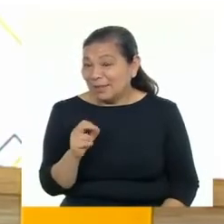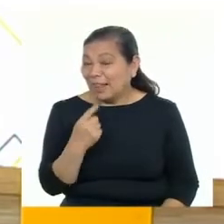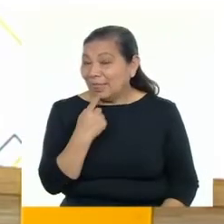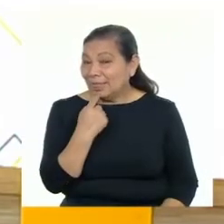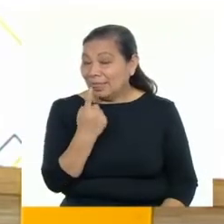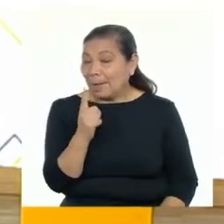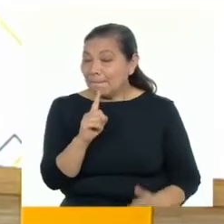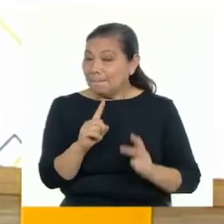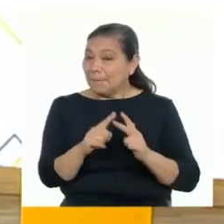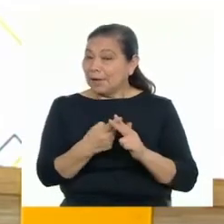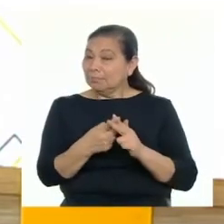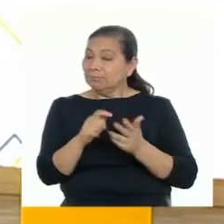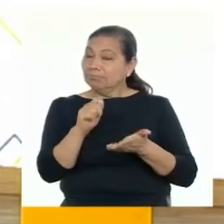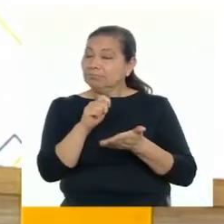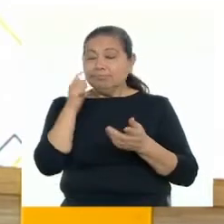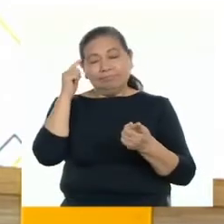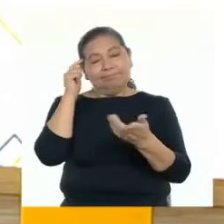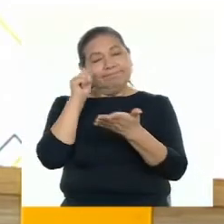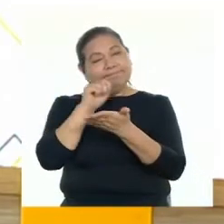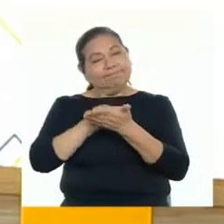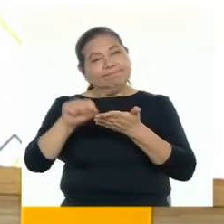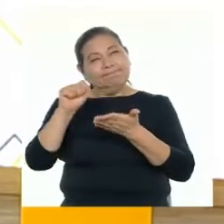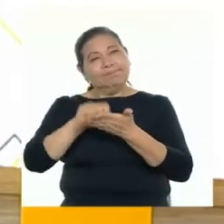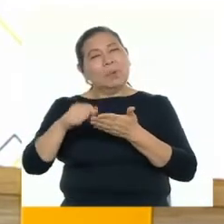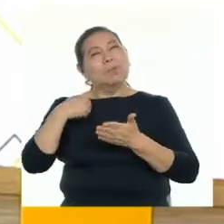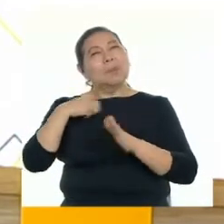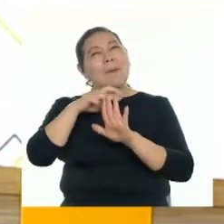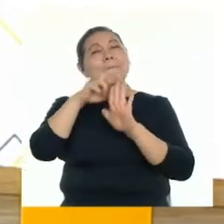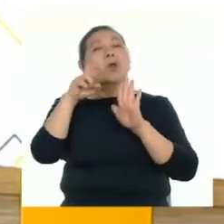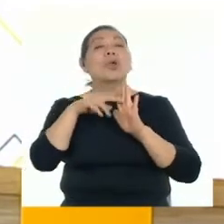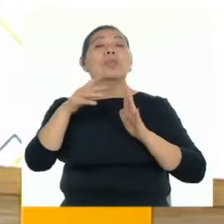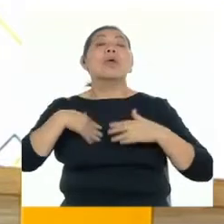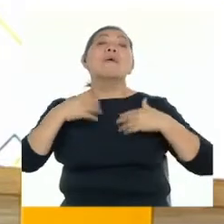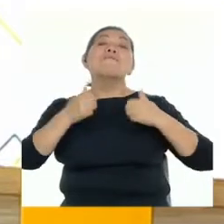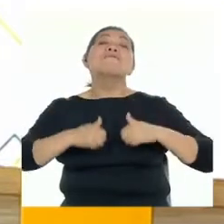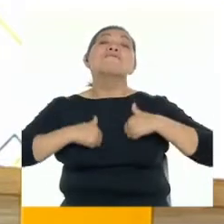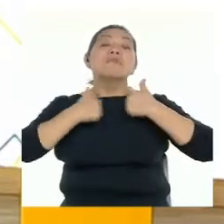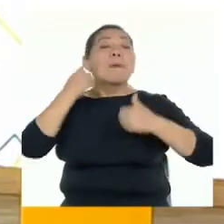indicado para empezar a escribir las metas que tenemos en nuestro proyecto de vida.